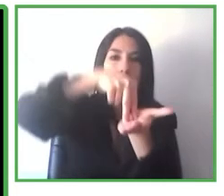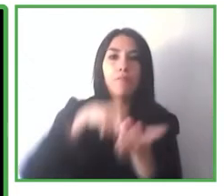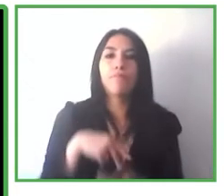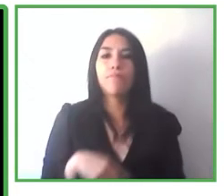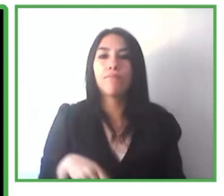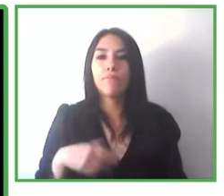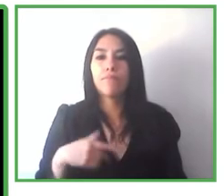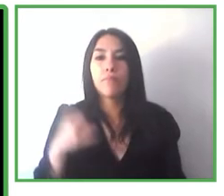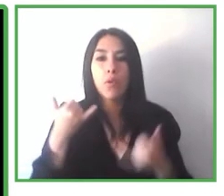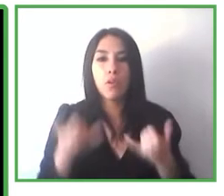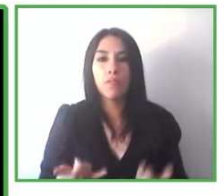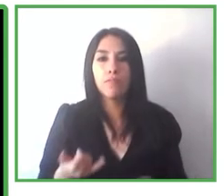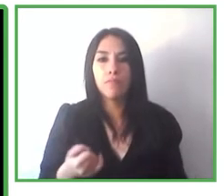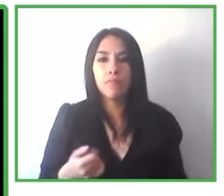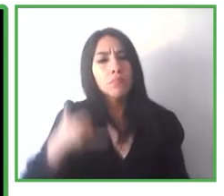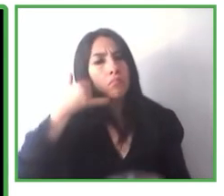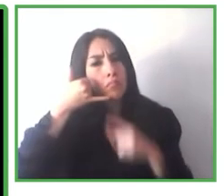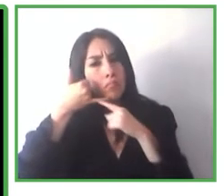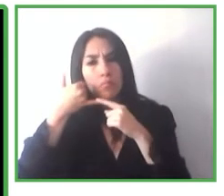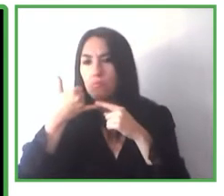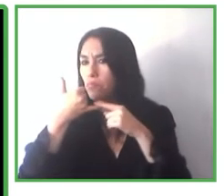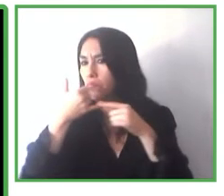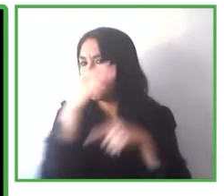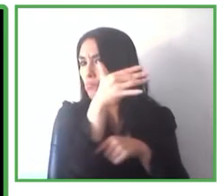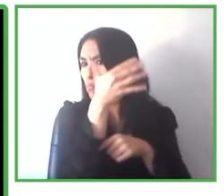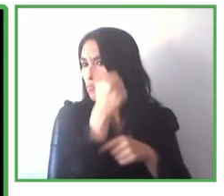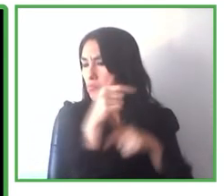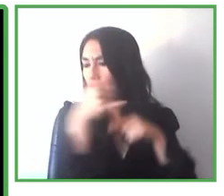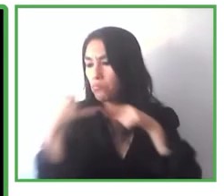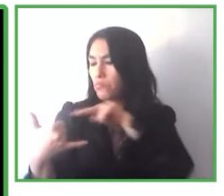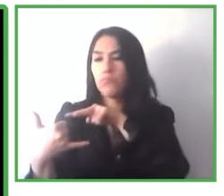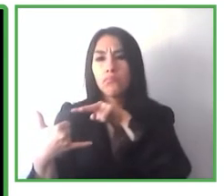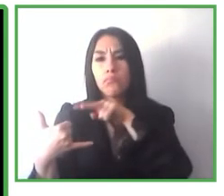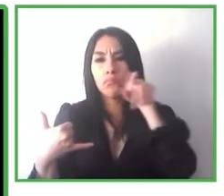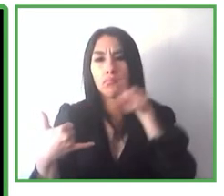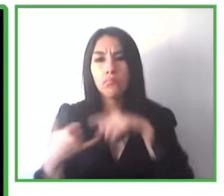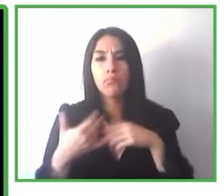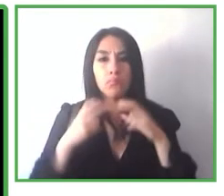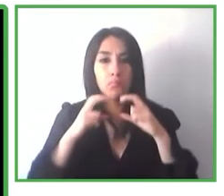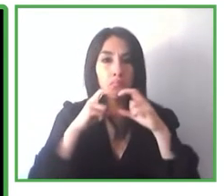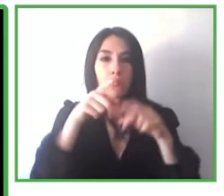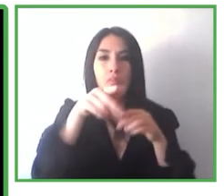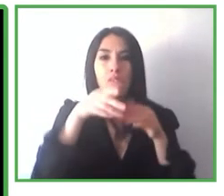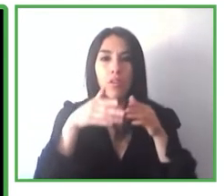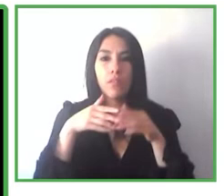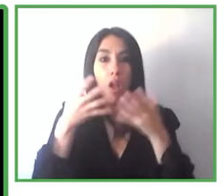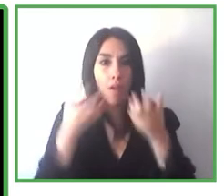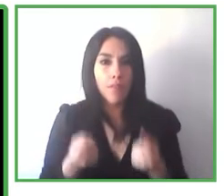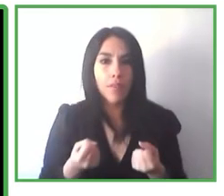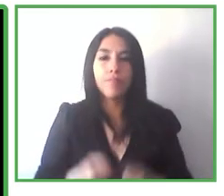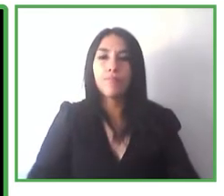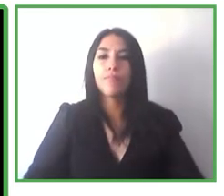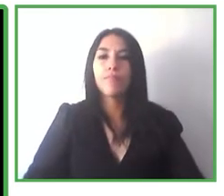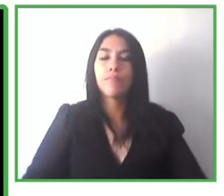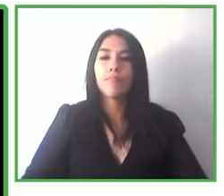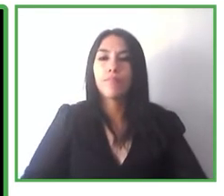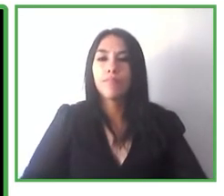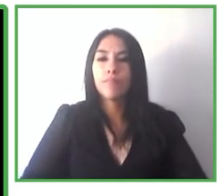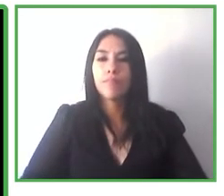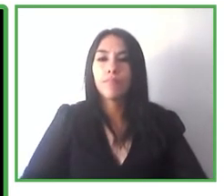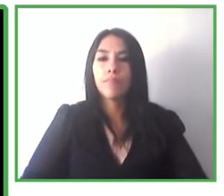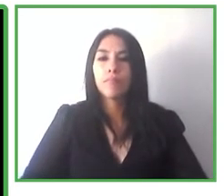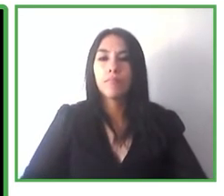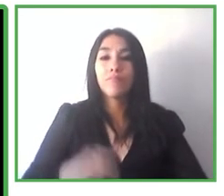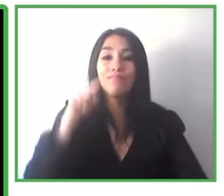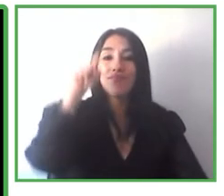que el tren que está llegando ahí es el tren que tienes que coger el metro que tienes que coger para el área estadio de San Mamés mismo